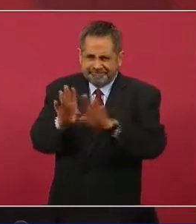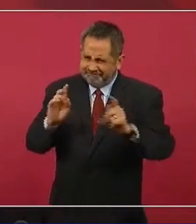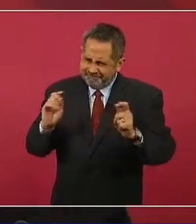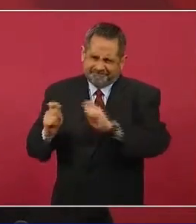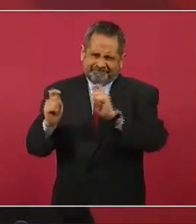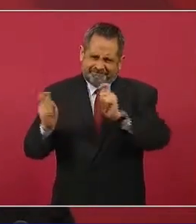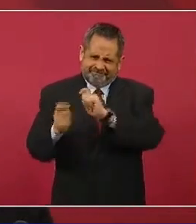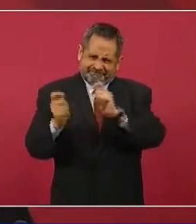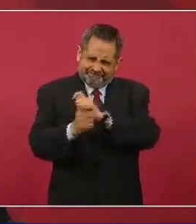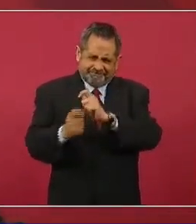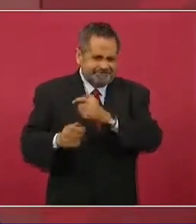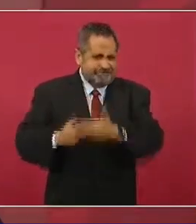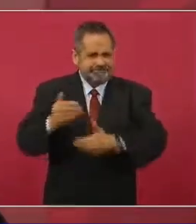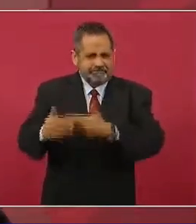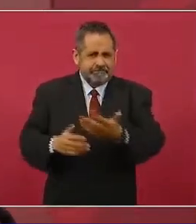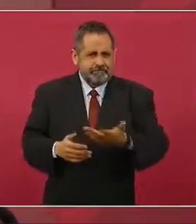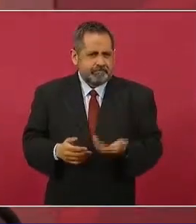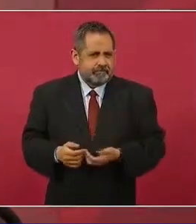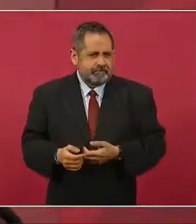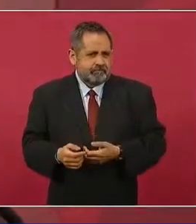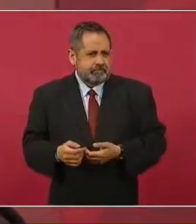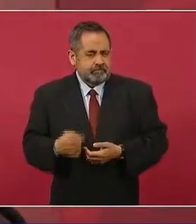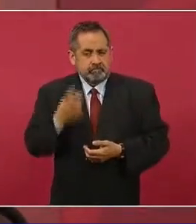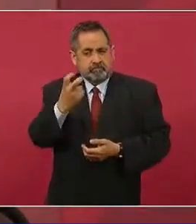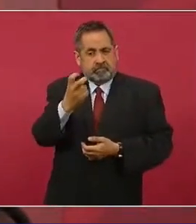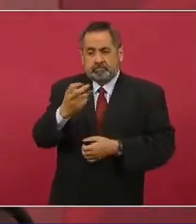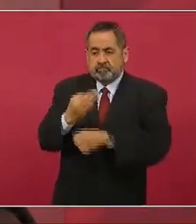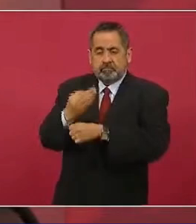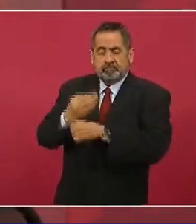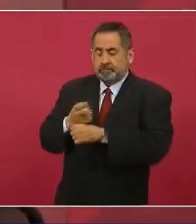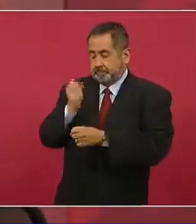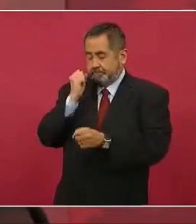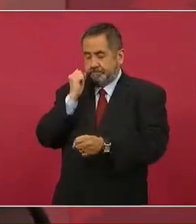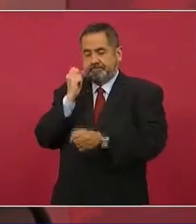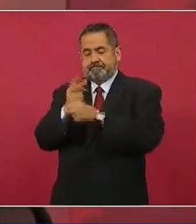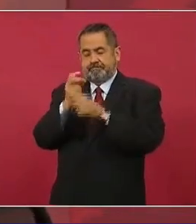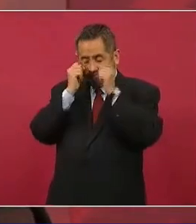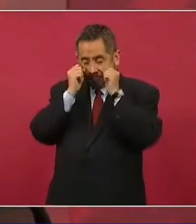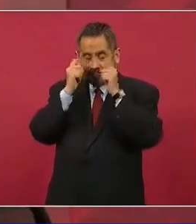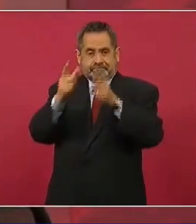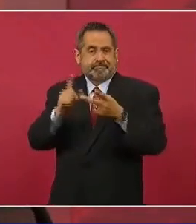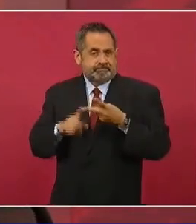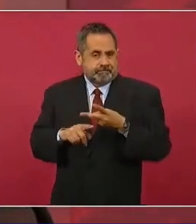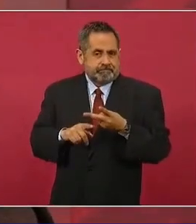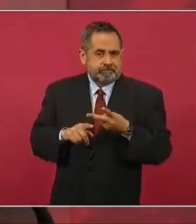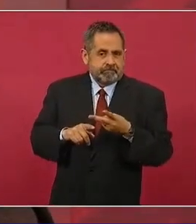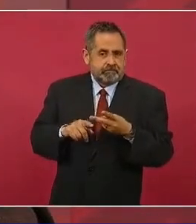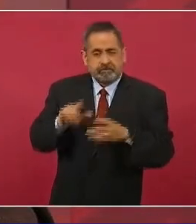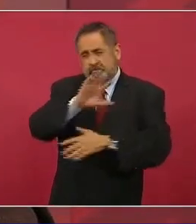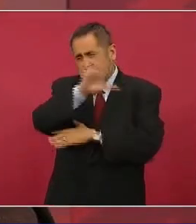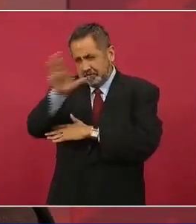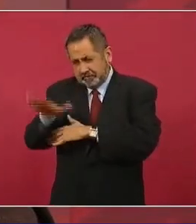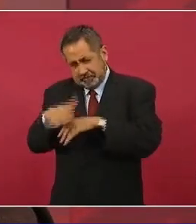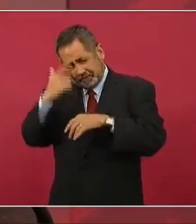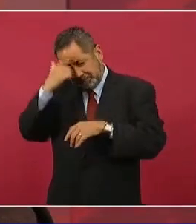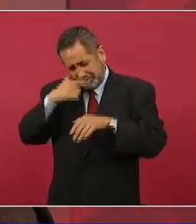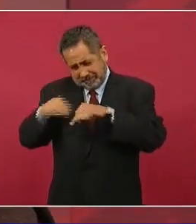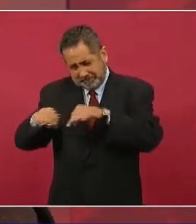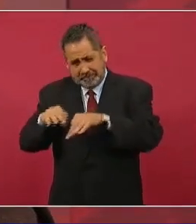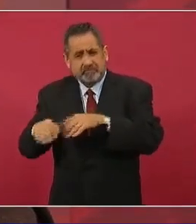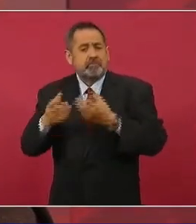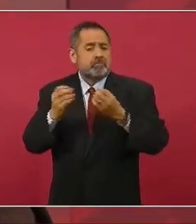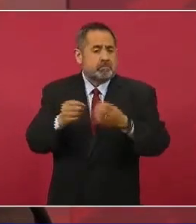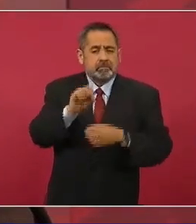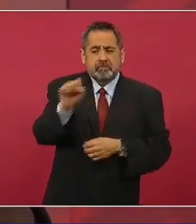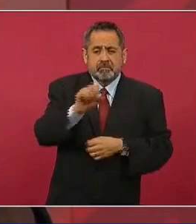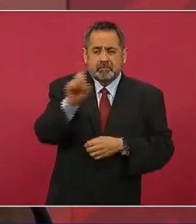no estaríamos levantándonos tan temprano, ni acostándonos tan tarde, ni trabajando sábado y